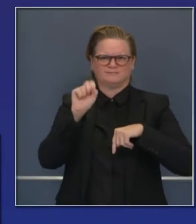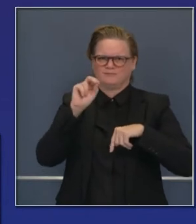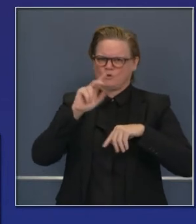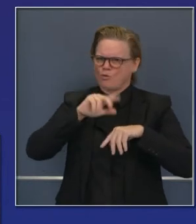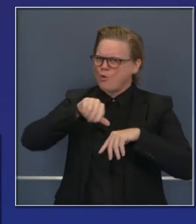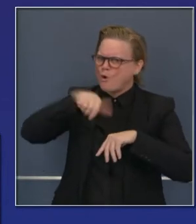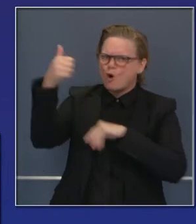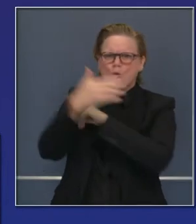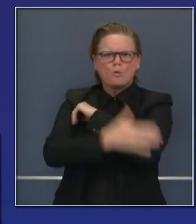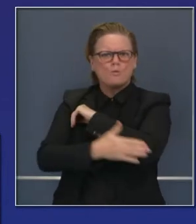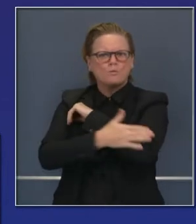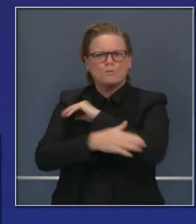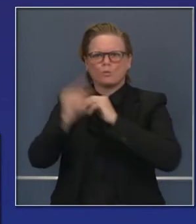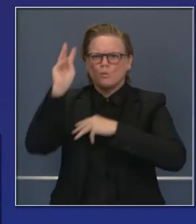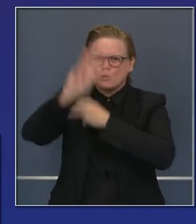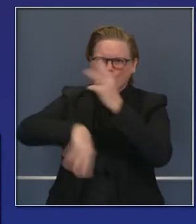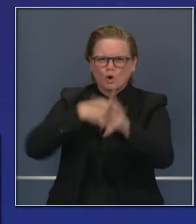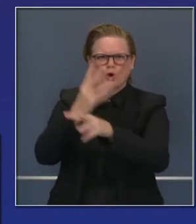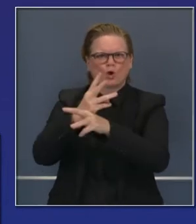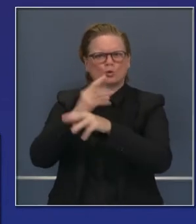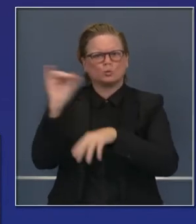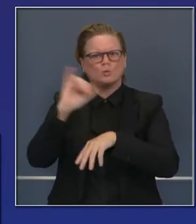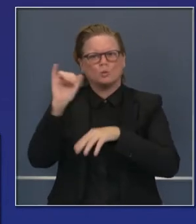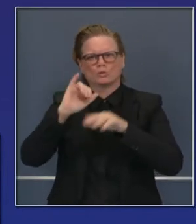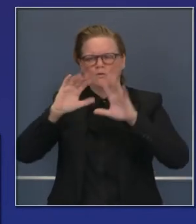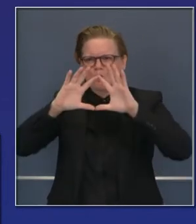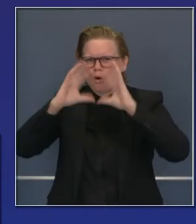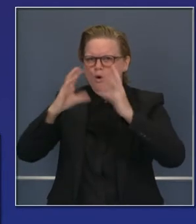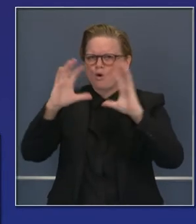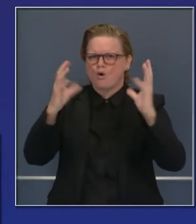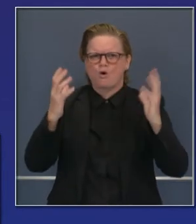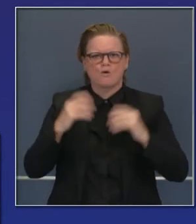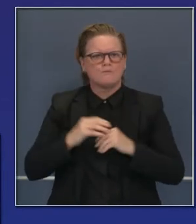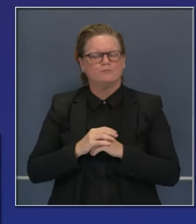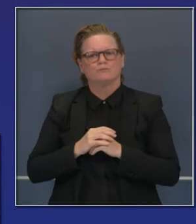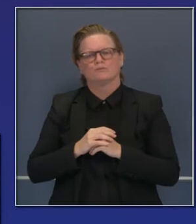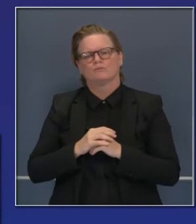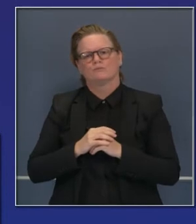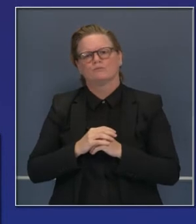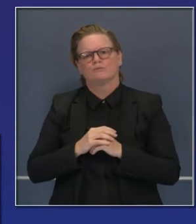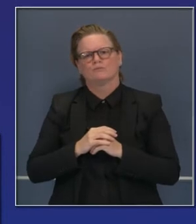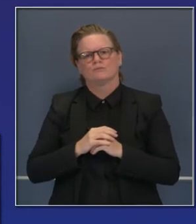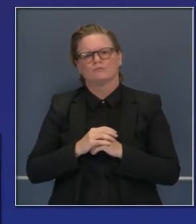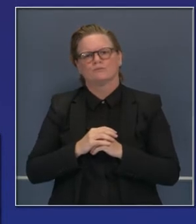avanzadas ya, que formarán parte de nuestros grupos de trabajo.